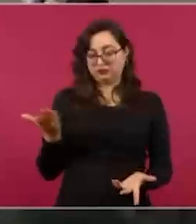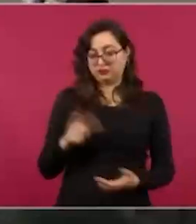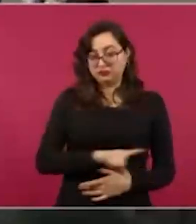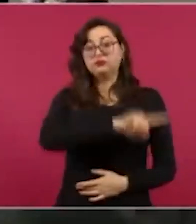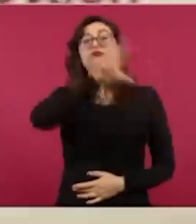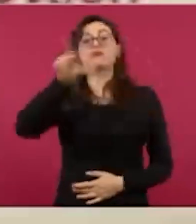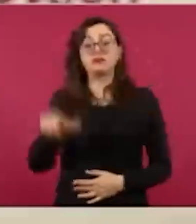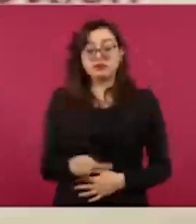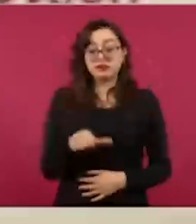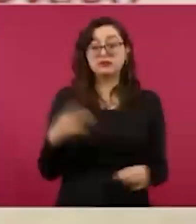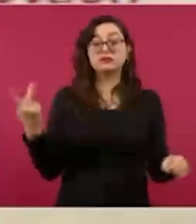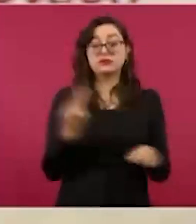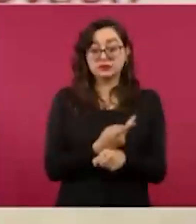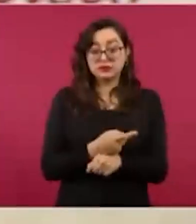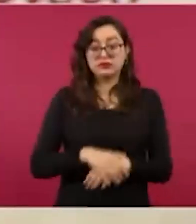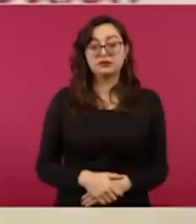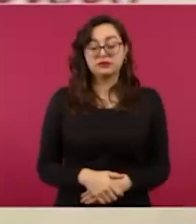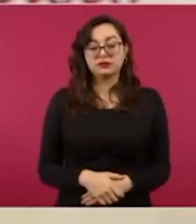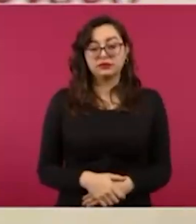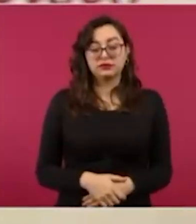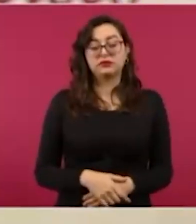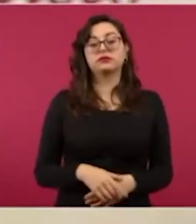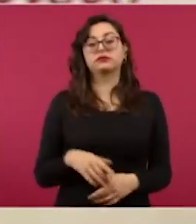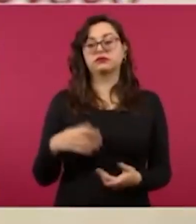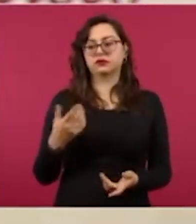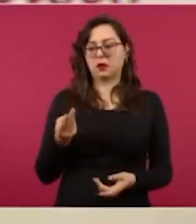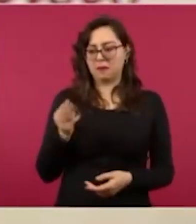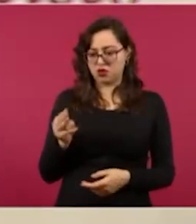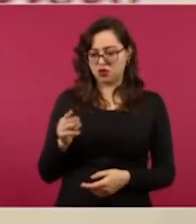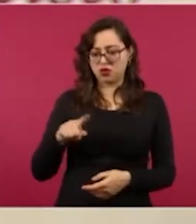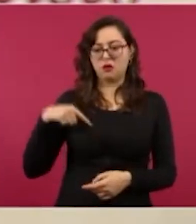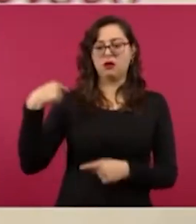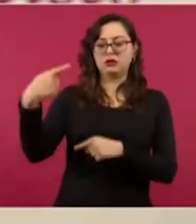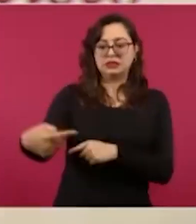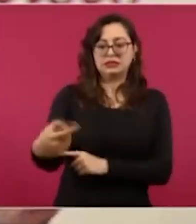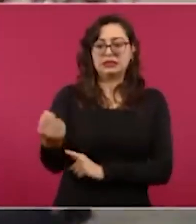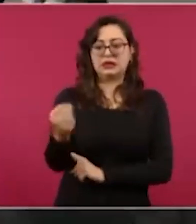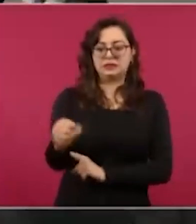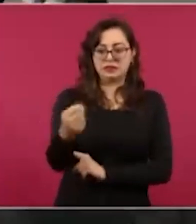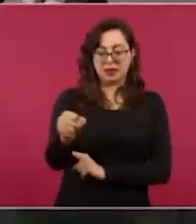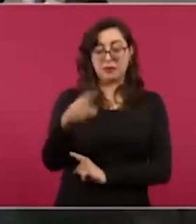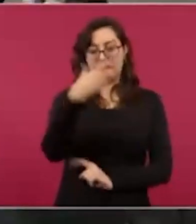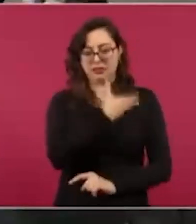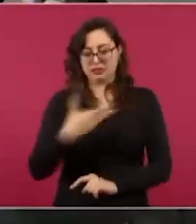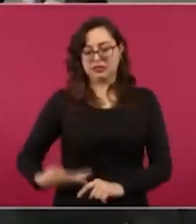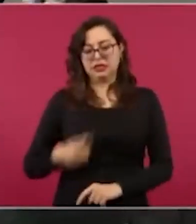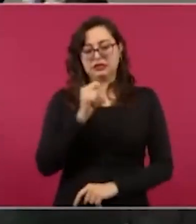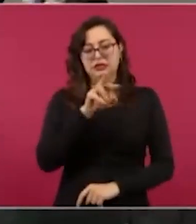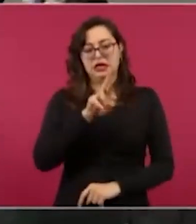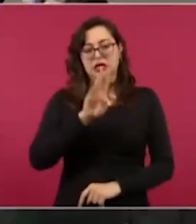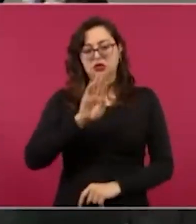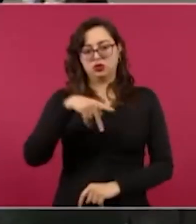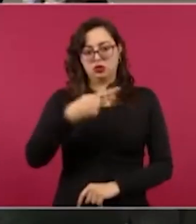Continúan polémicas entre Bárcena y Ebrard sobre el programa Quédate en México. Luego de que la ex embajadora de México, Marta Bárcena, acusara al